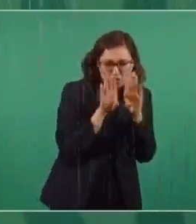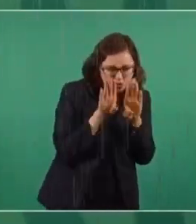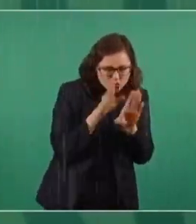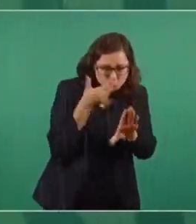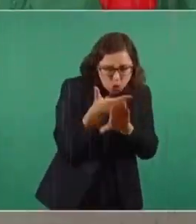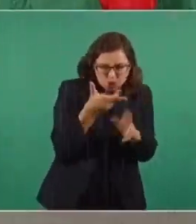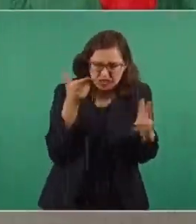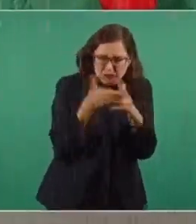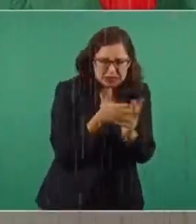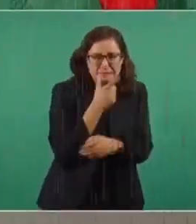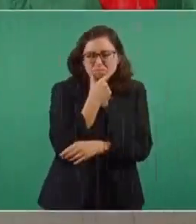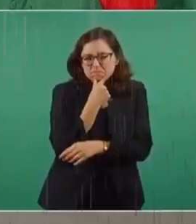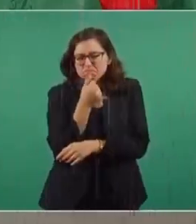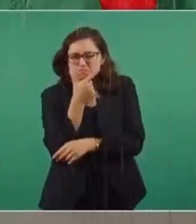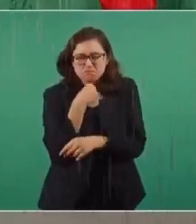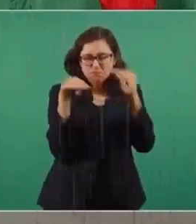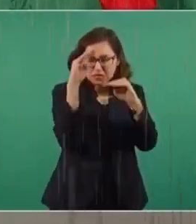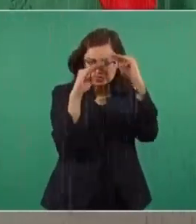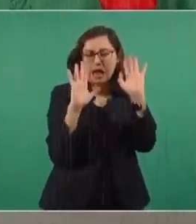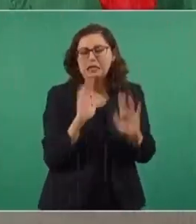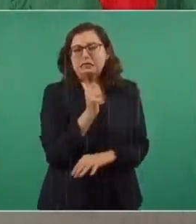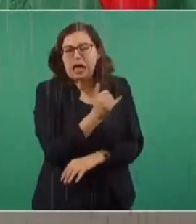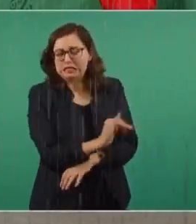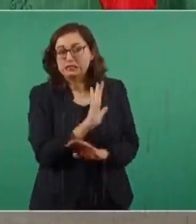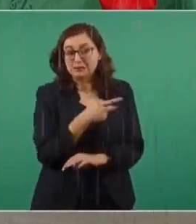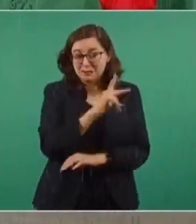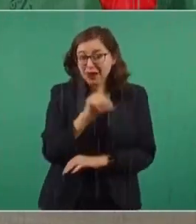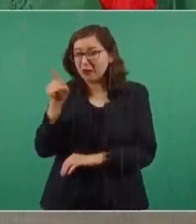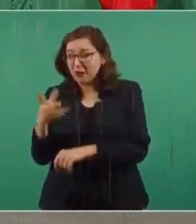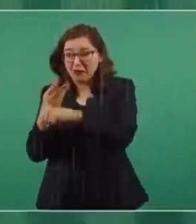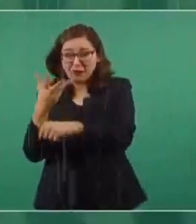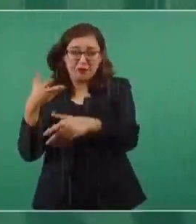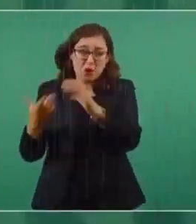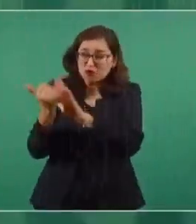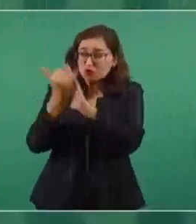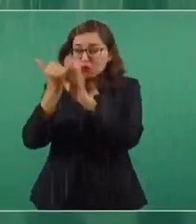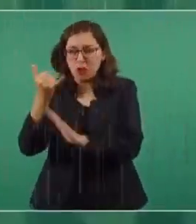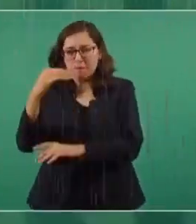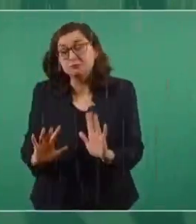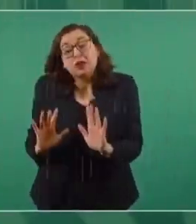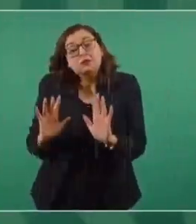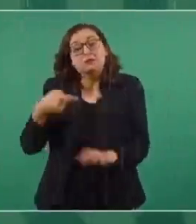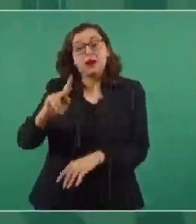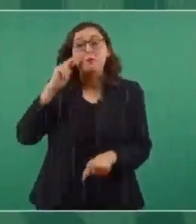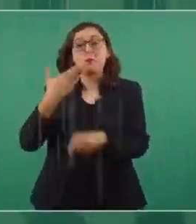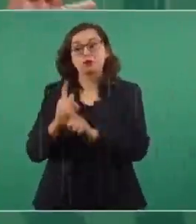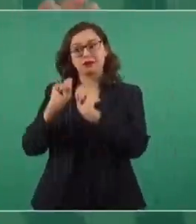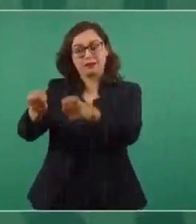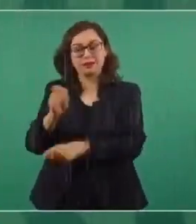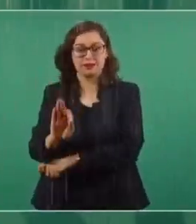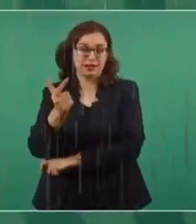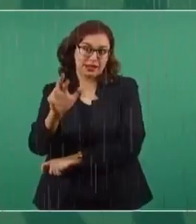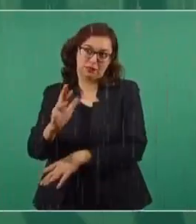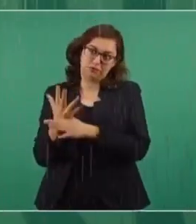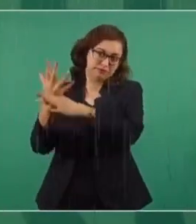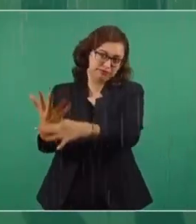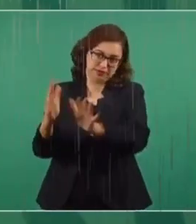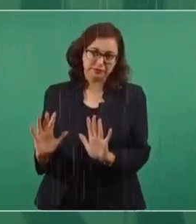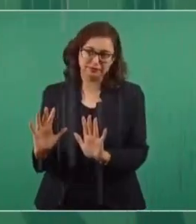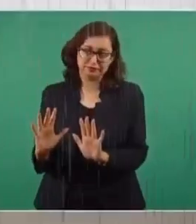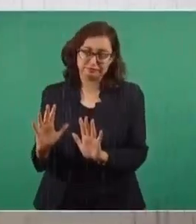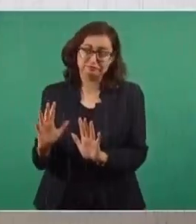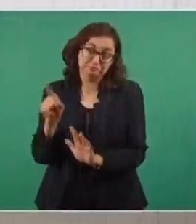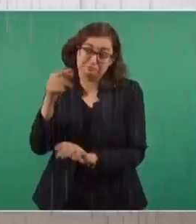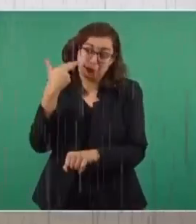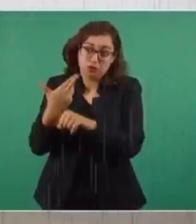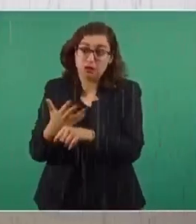hacer de muy malas entrañas para estar deseando que pierdan la vida seres humanos. Decirle a los familiares que nosotros vamos a estar pendientes para